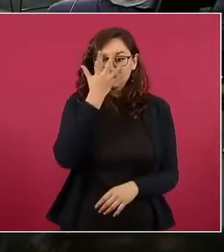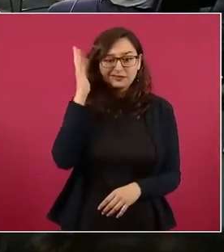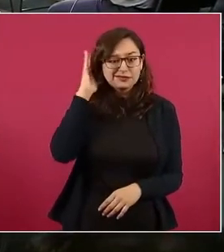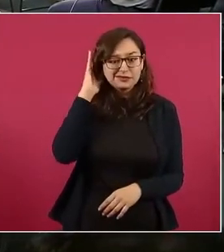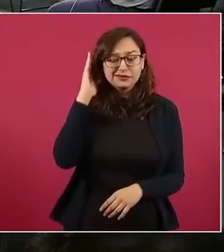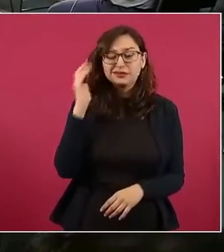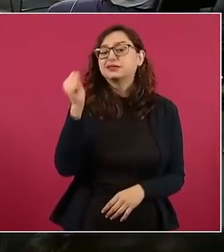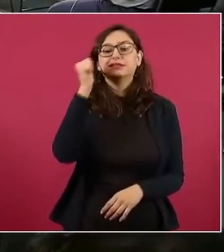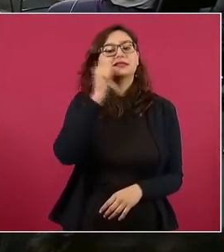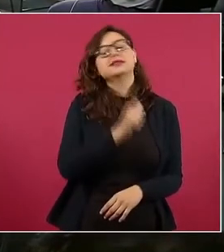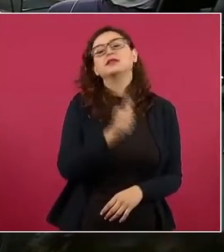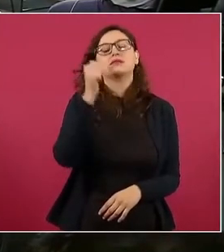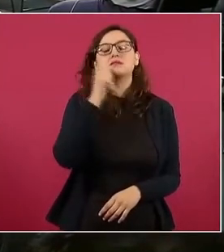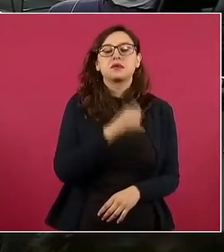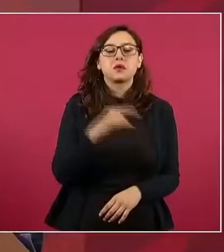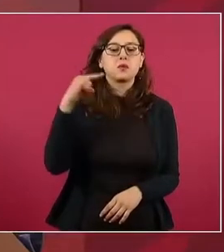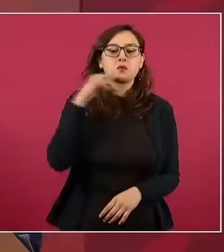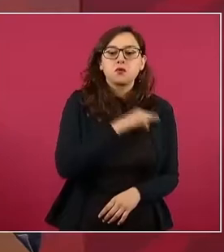un doble discurso.